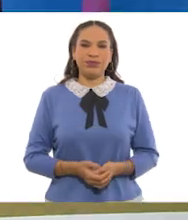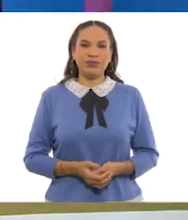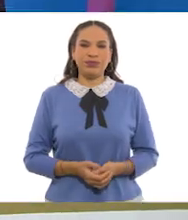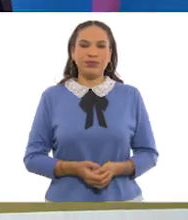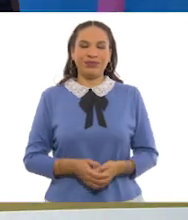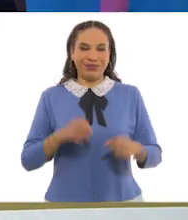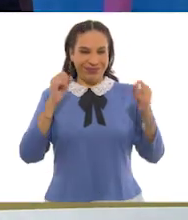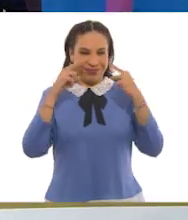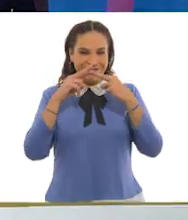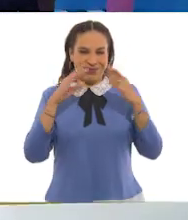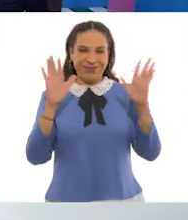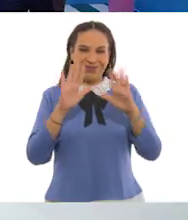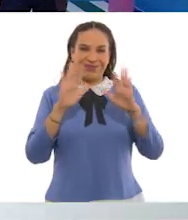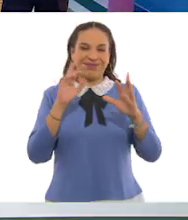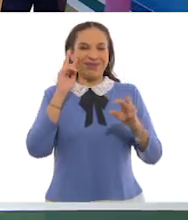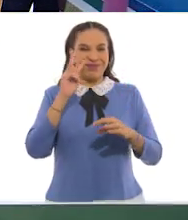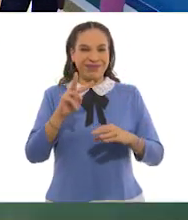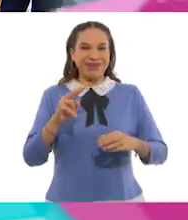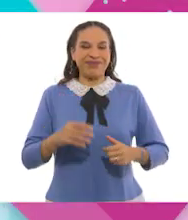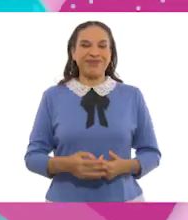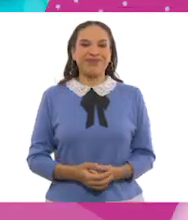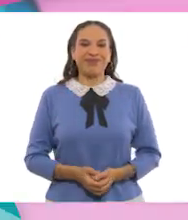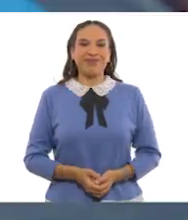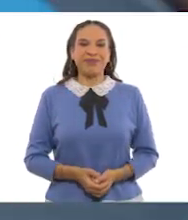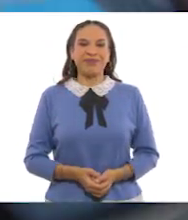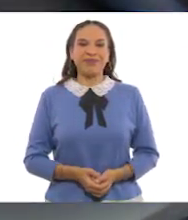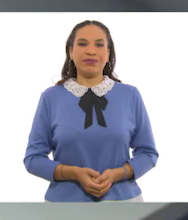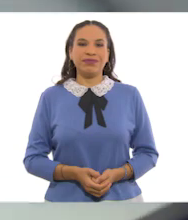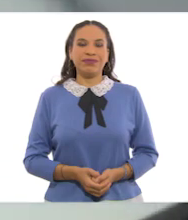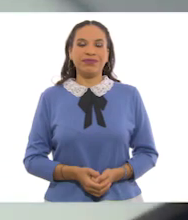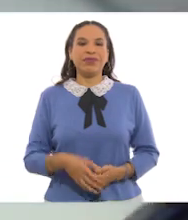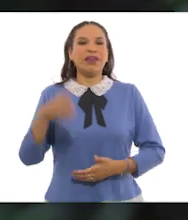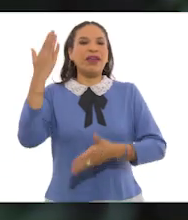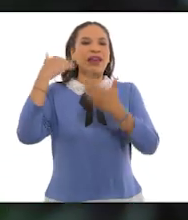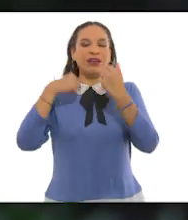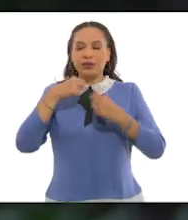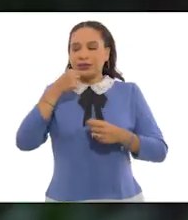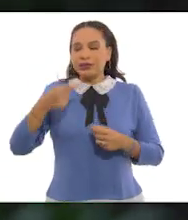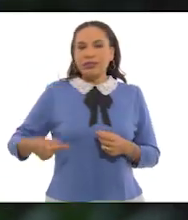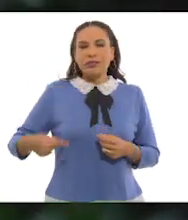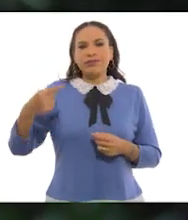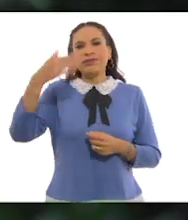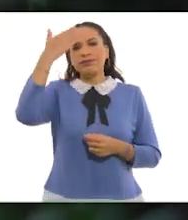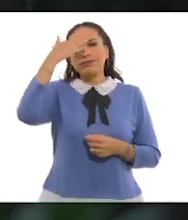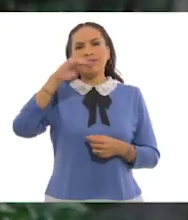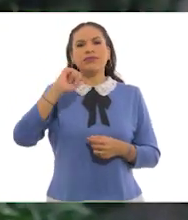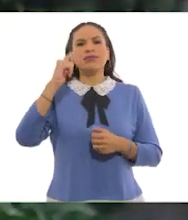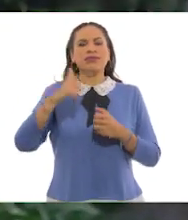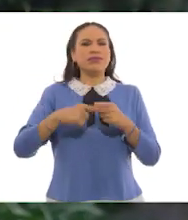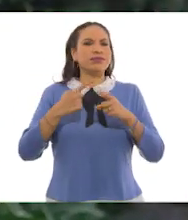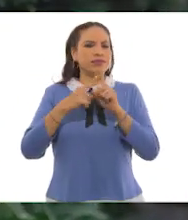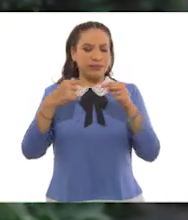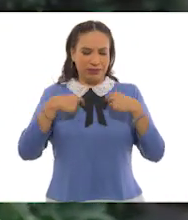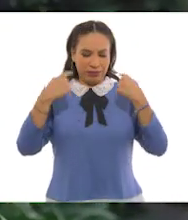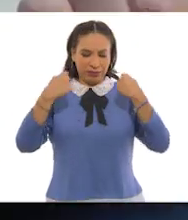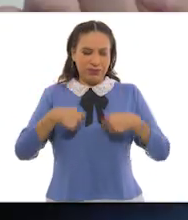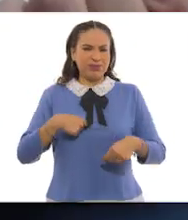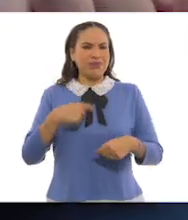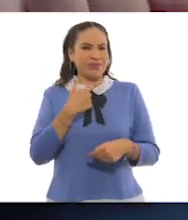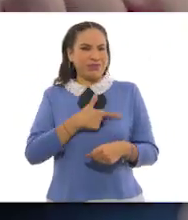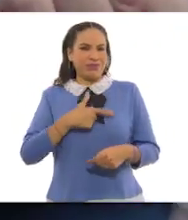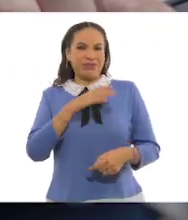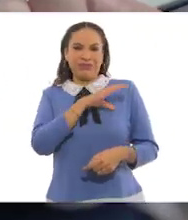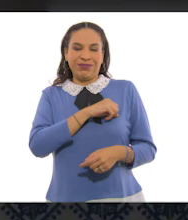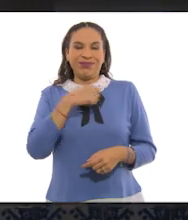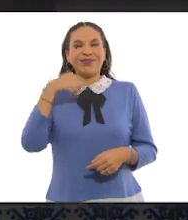¡Nos vemos! ¡Hasta luego! ¡Adiós! Cuando era pequeña, sabía que había algo diferente en mí que me encantaba.